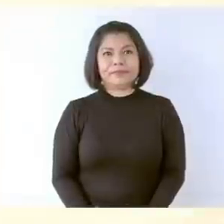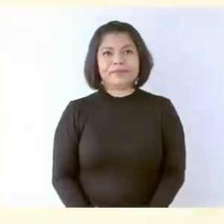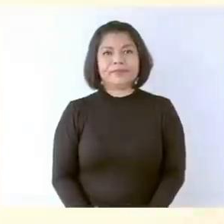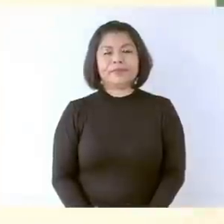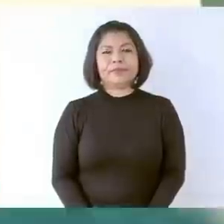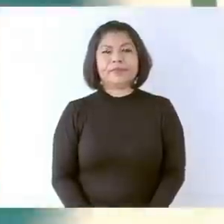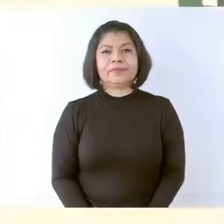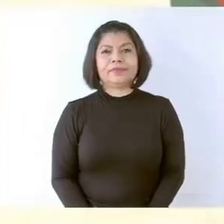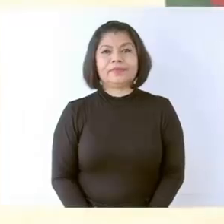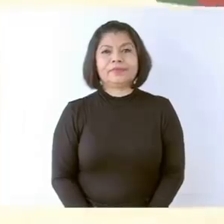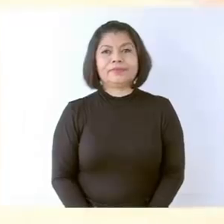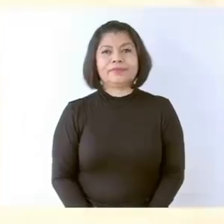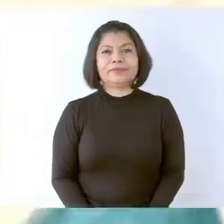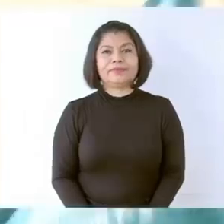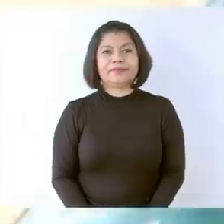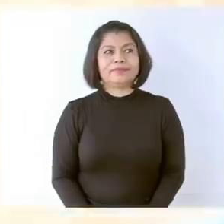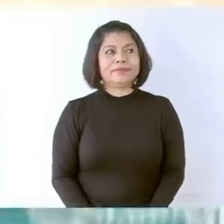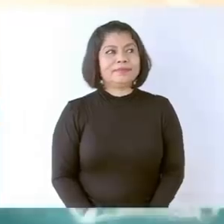integrantes Cancún-Tulum.